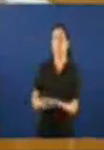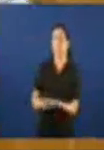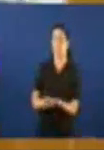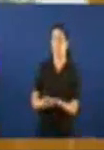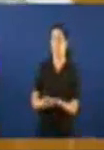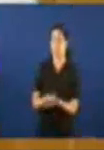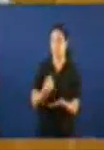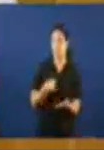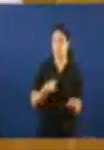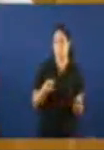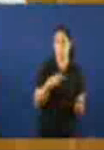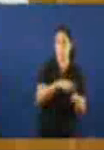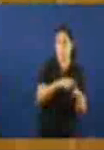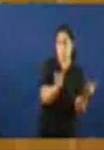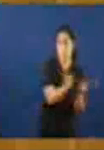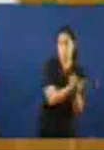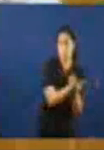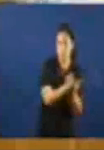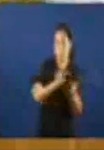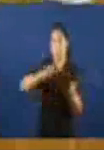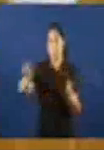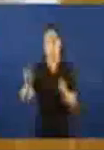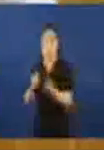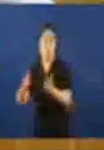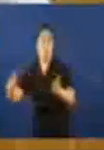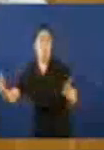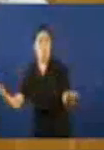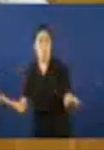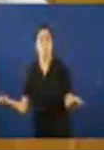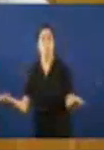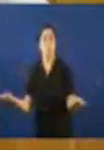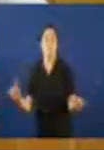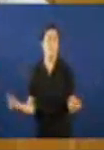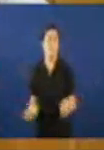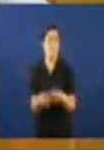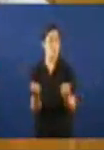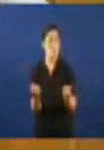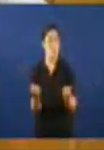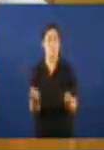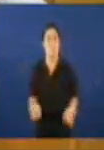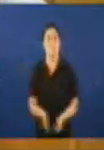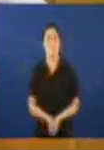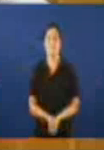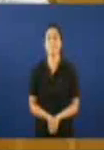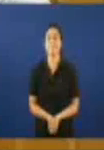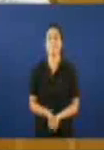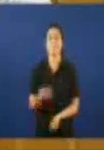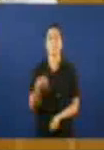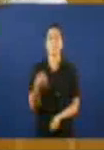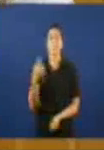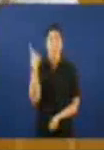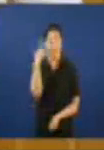separado. Aquí dá o mesmo e, polo tanto, a mitad que vostedes. Verán, saben de que me estaba